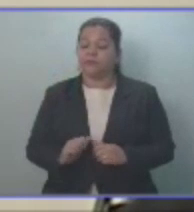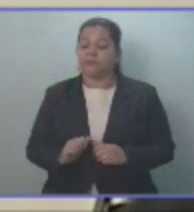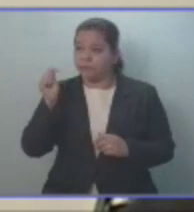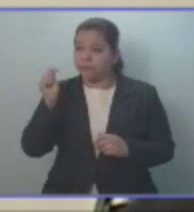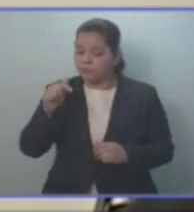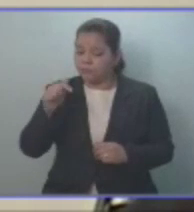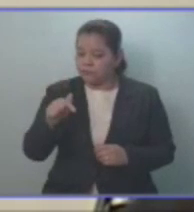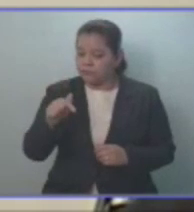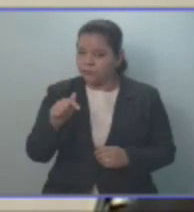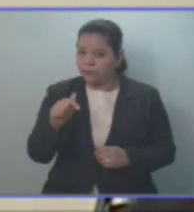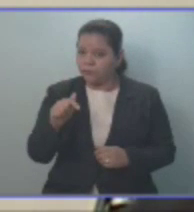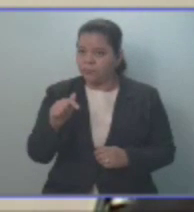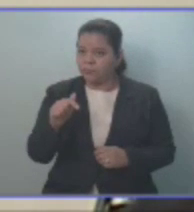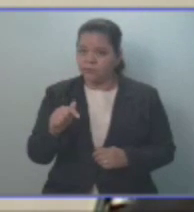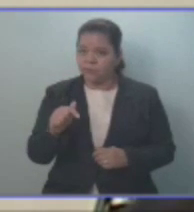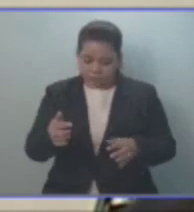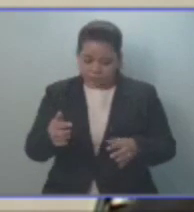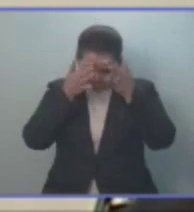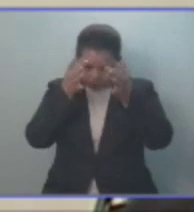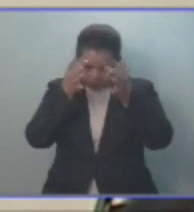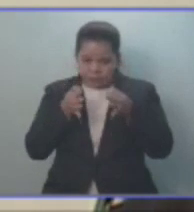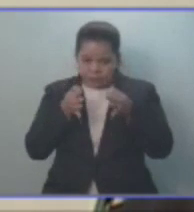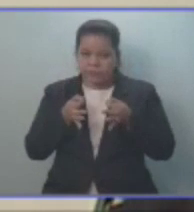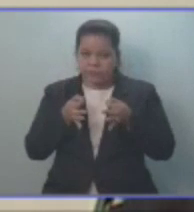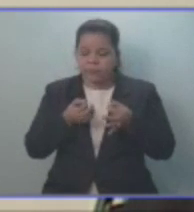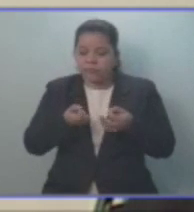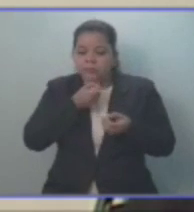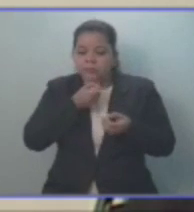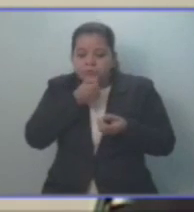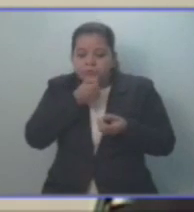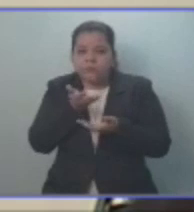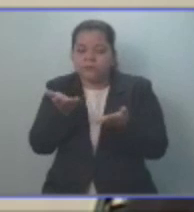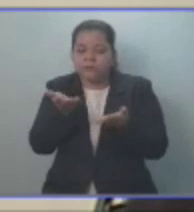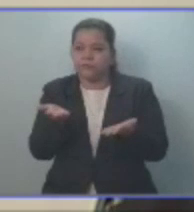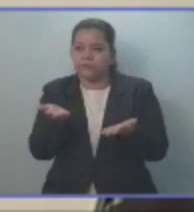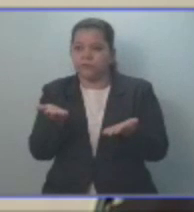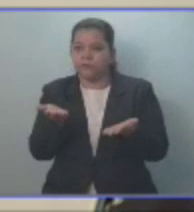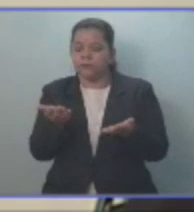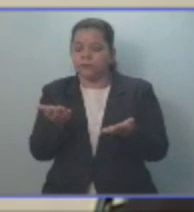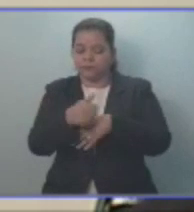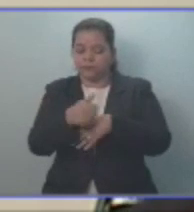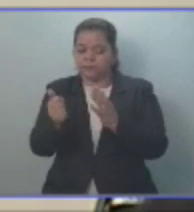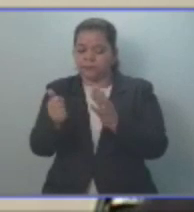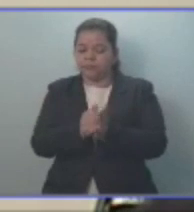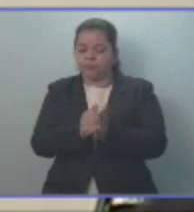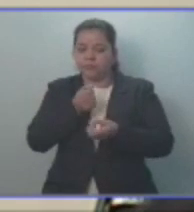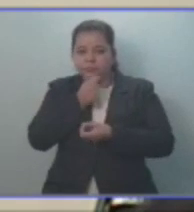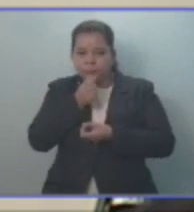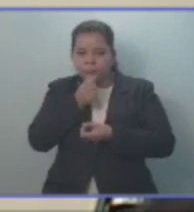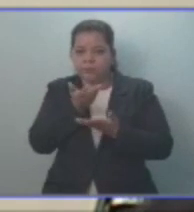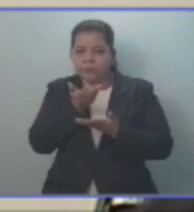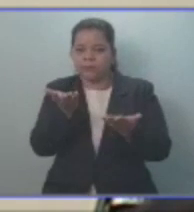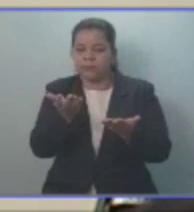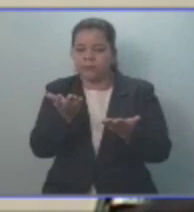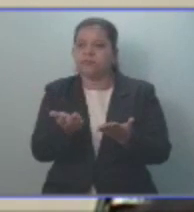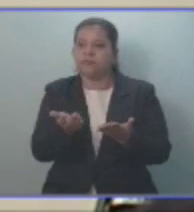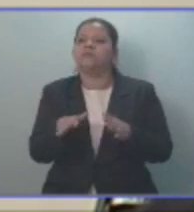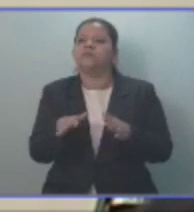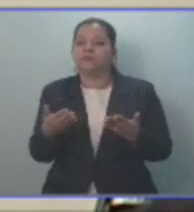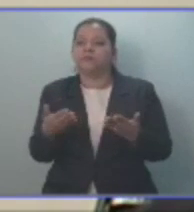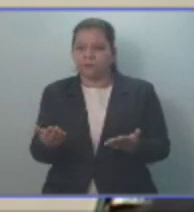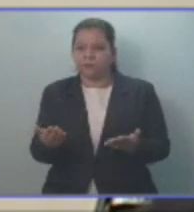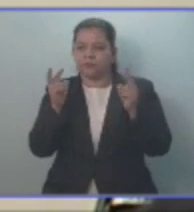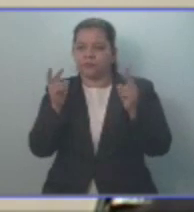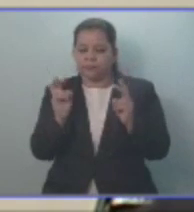este dictamen de pronunciamiento de la Asamblea Legislativa sobre este